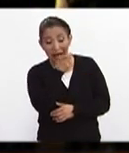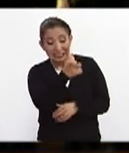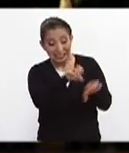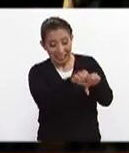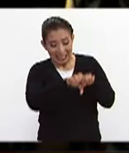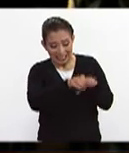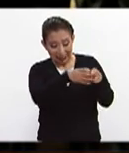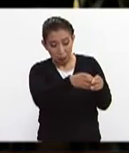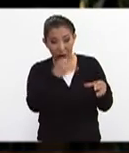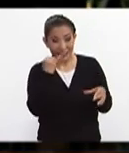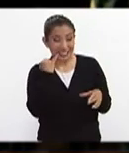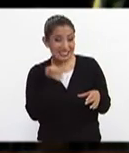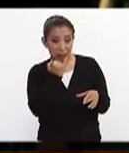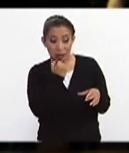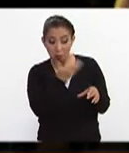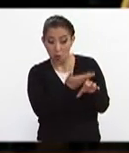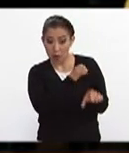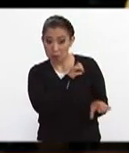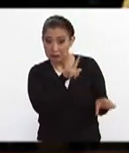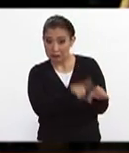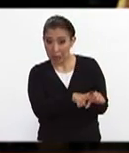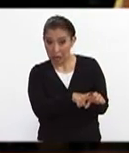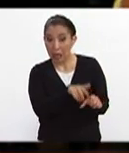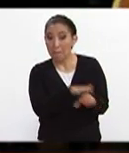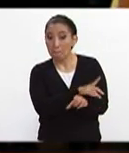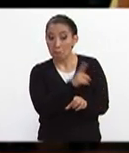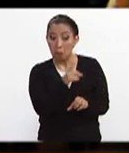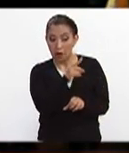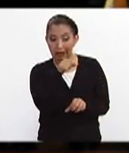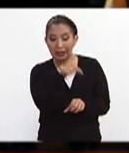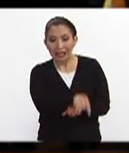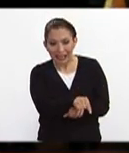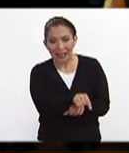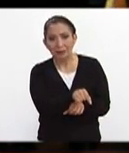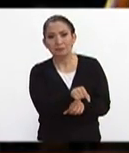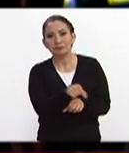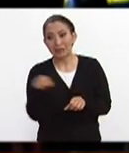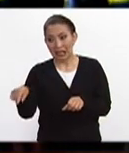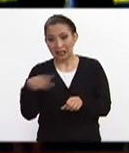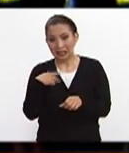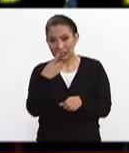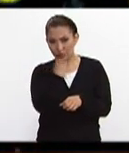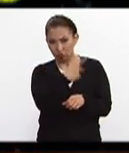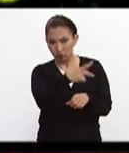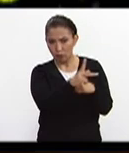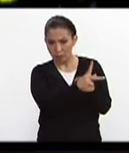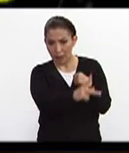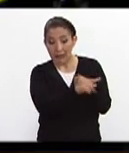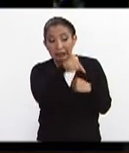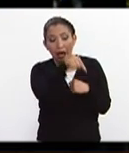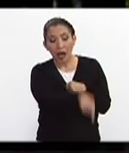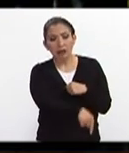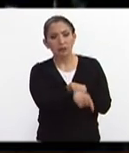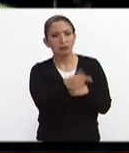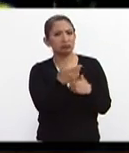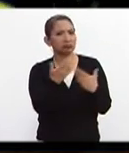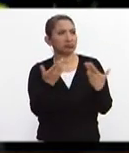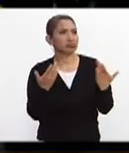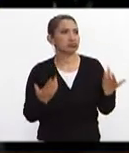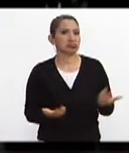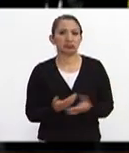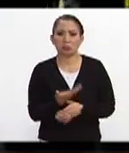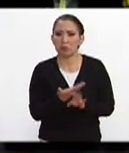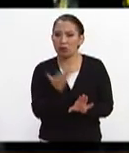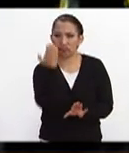brigadas de Israel pues son muy especializadas ya que pues en este en este país ellos están pues